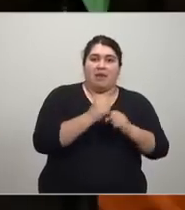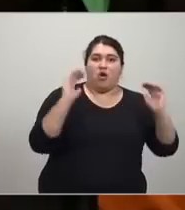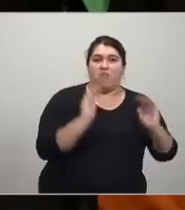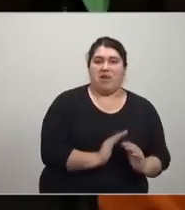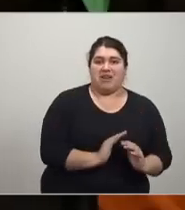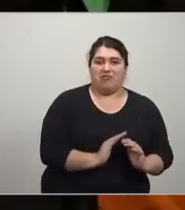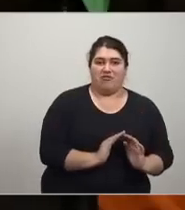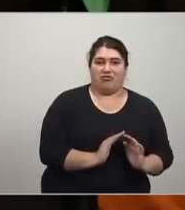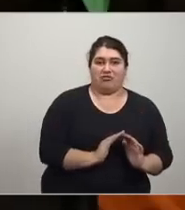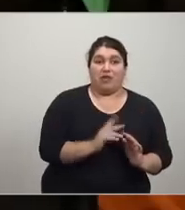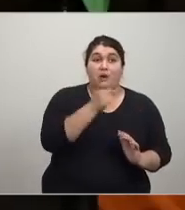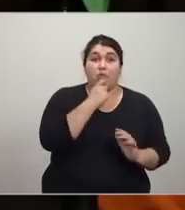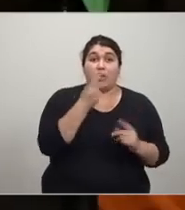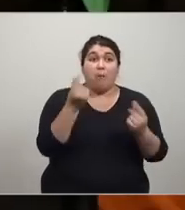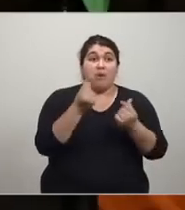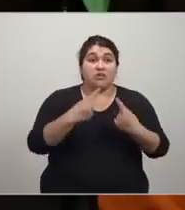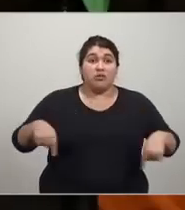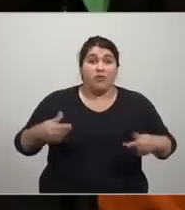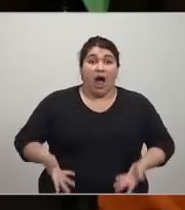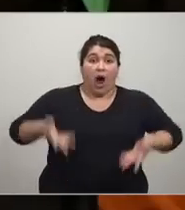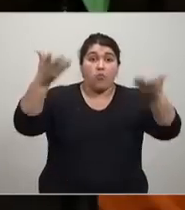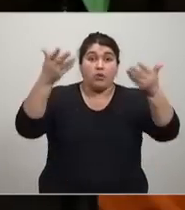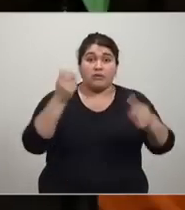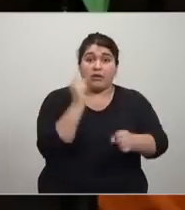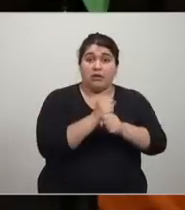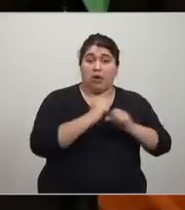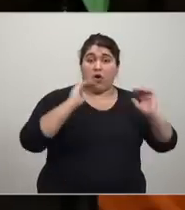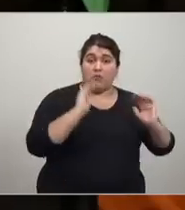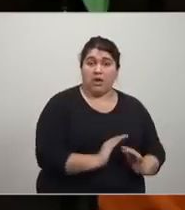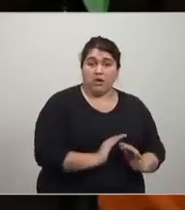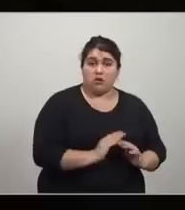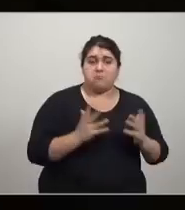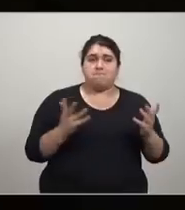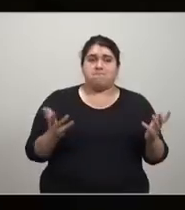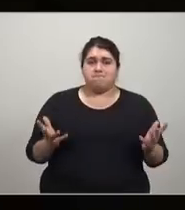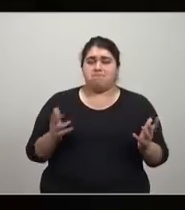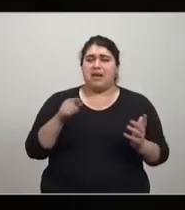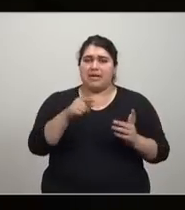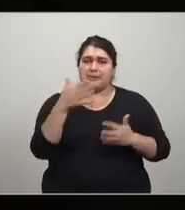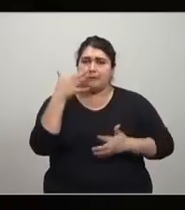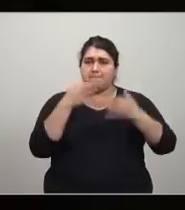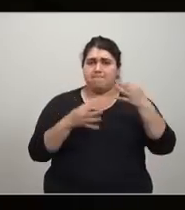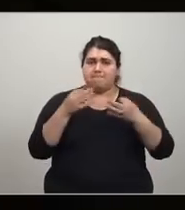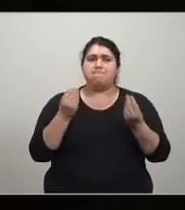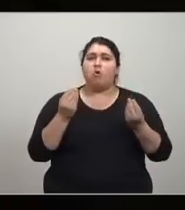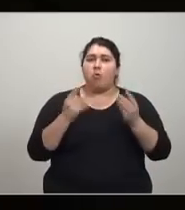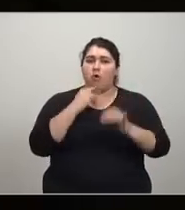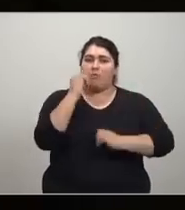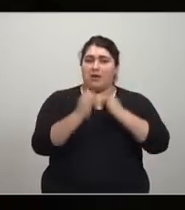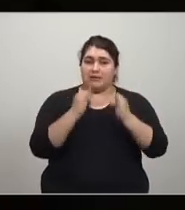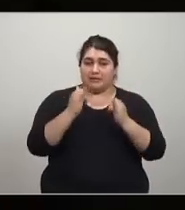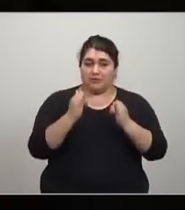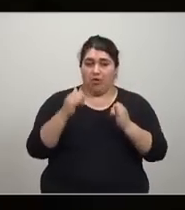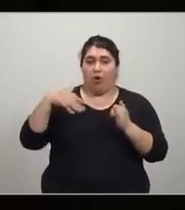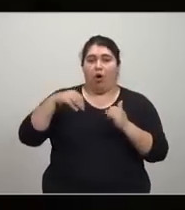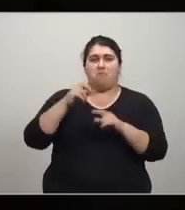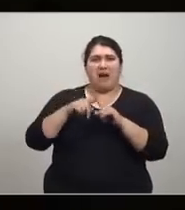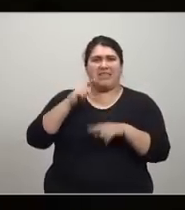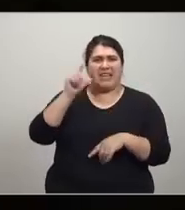trabajo cuando aumentan los precios? Ninguno. Ah, no, entonces esto es para facilitar la explicación. ¿Qué explicación? De los marcianos.